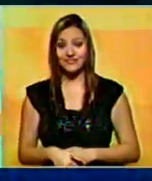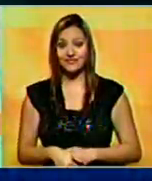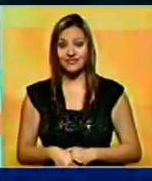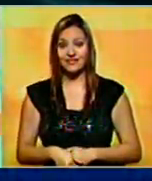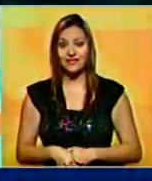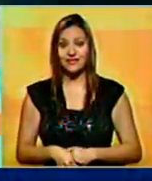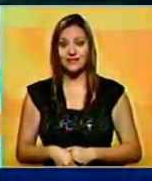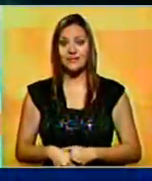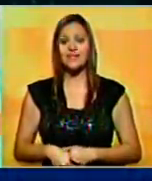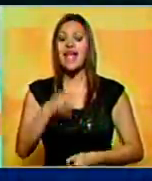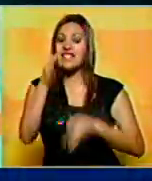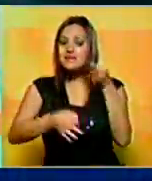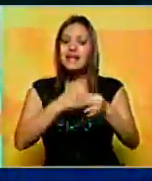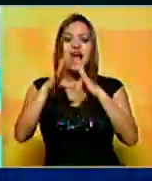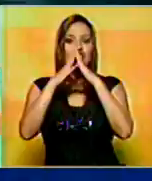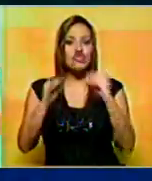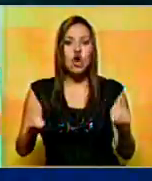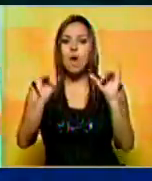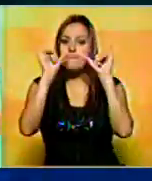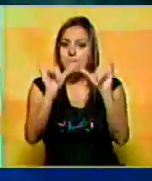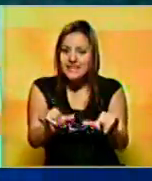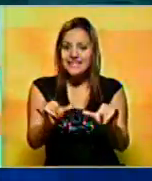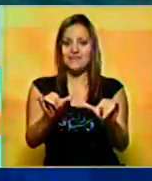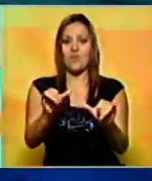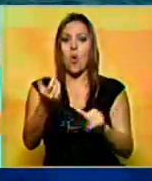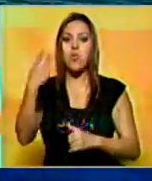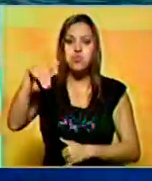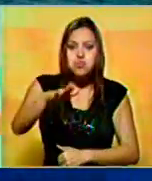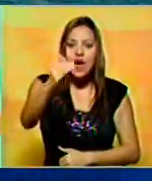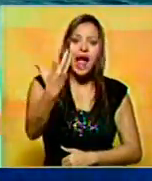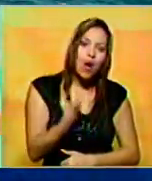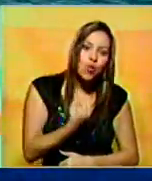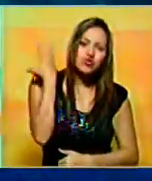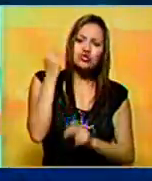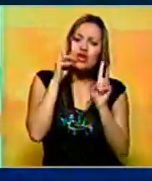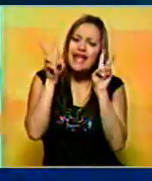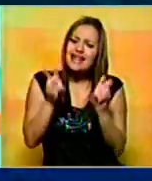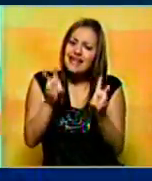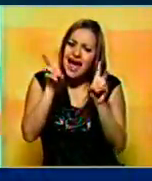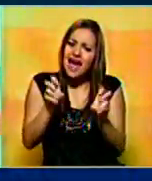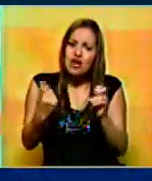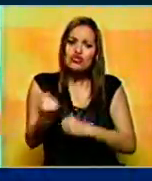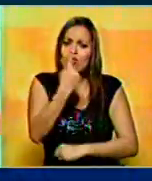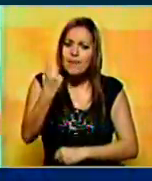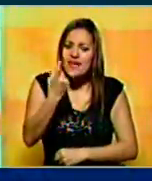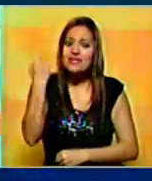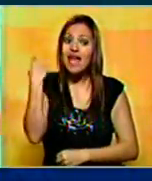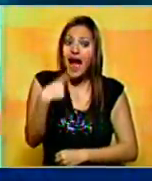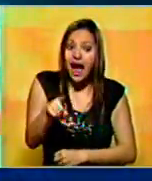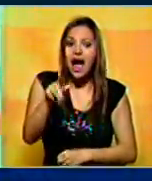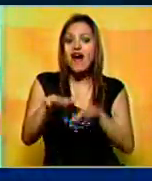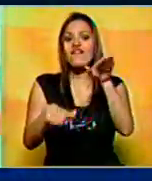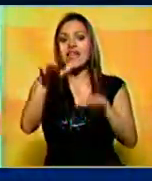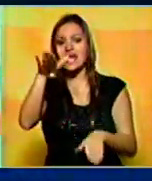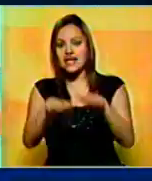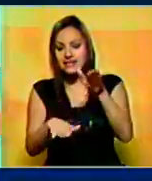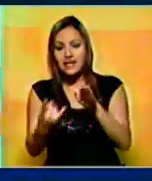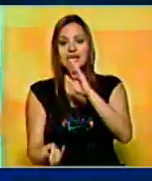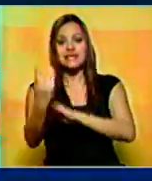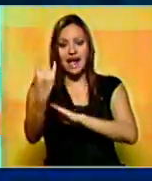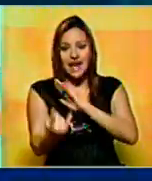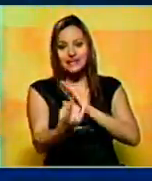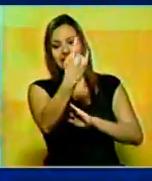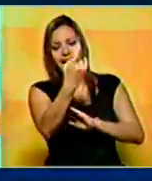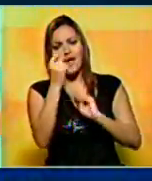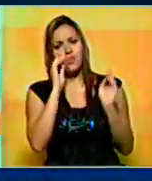Padilla afirma que todas estas especies en el océano pacífico son muy raras y que solo se han registrado esporádicamente, algo que